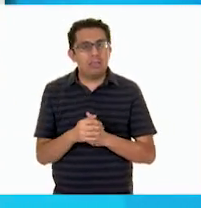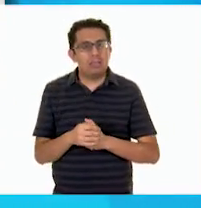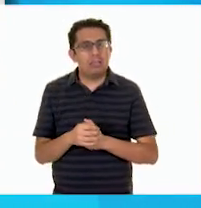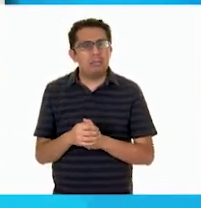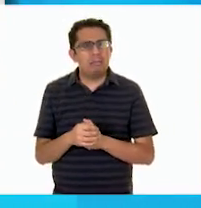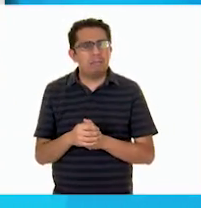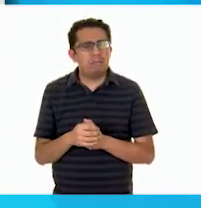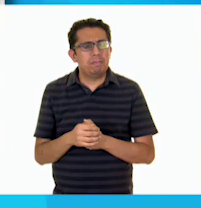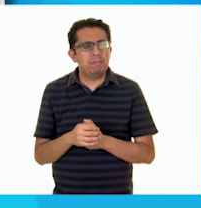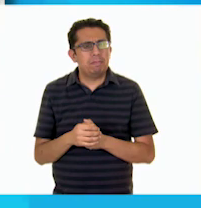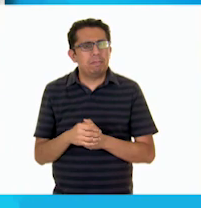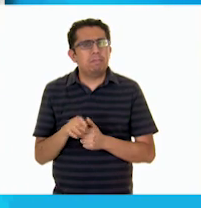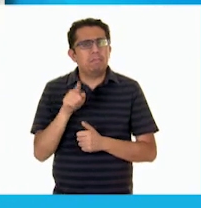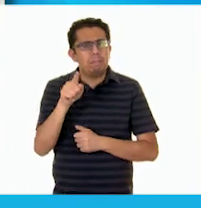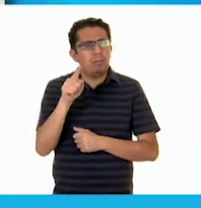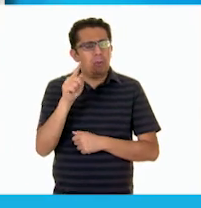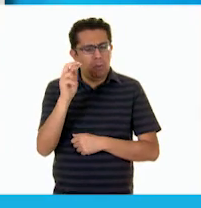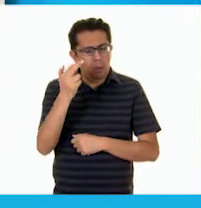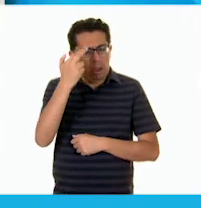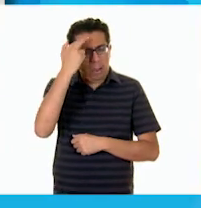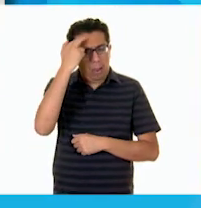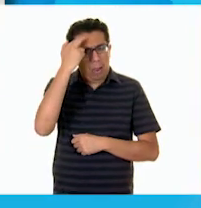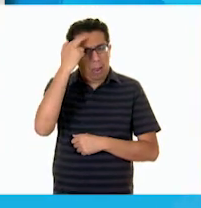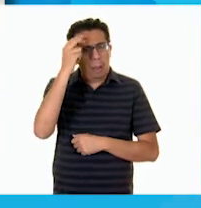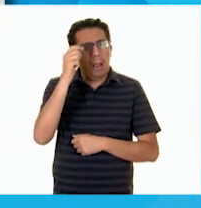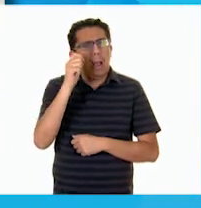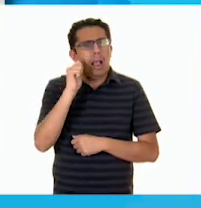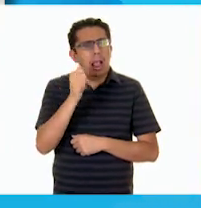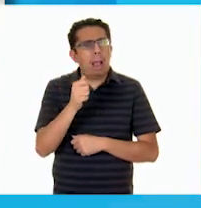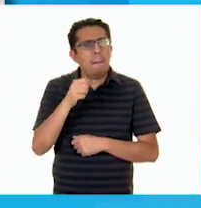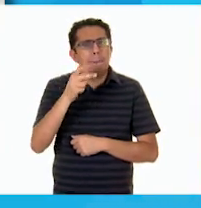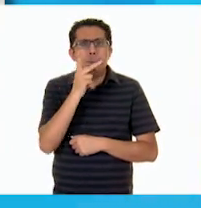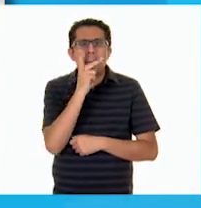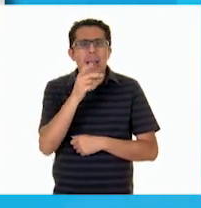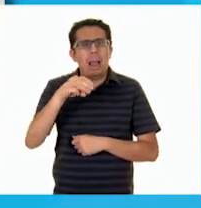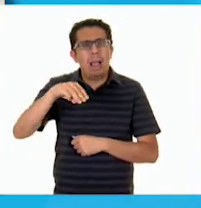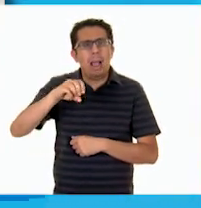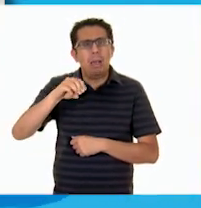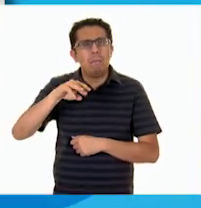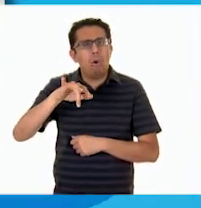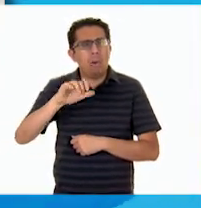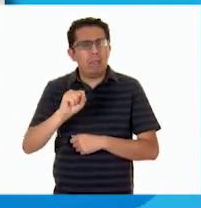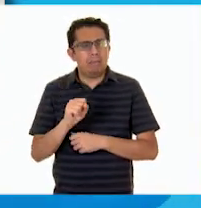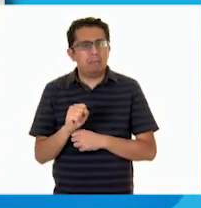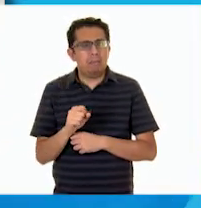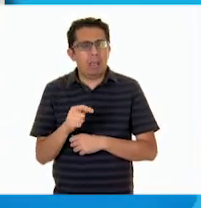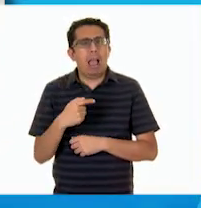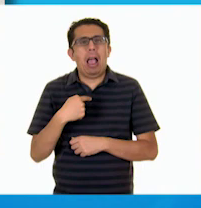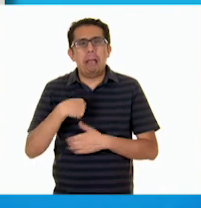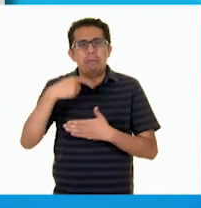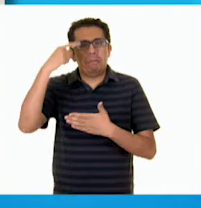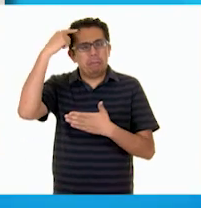¿Qué es lo primero que viene a tu mente cuando escuchas momia? Ya me imagino.